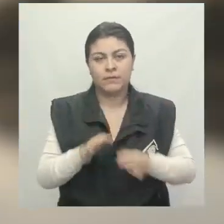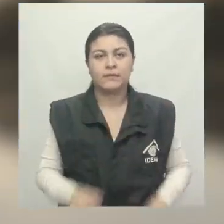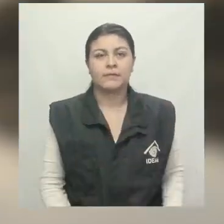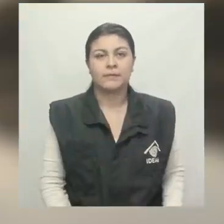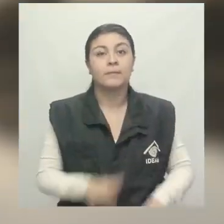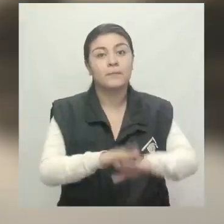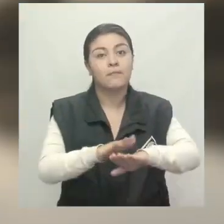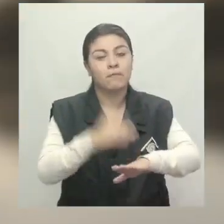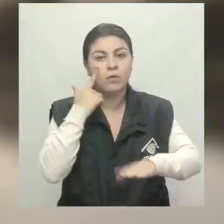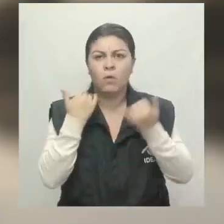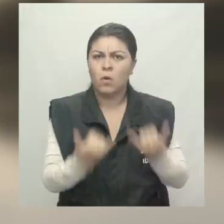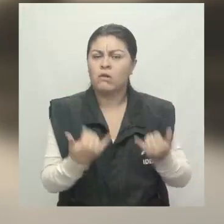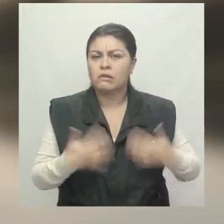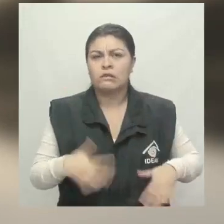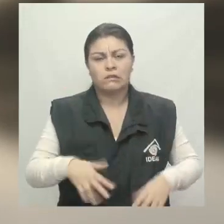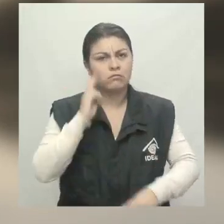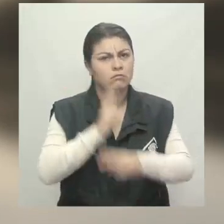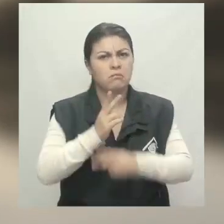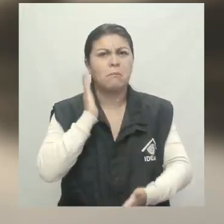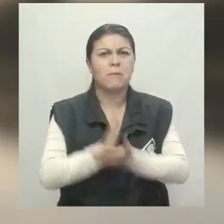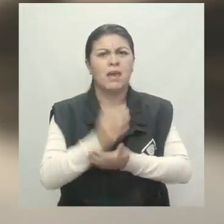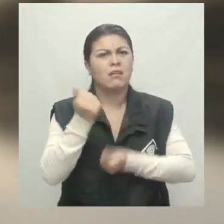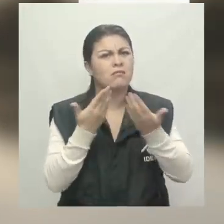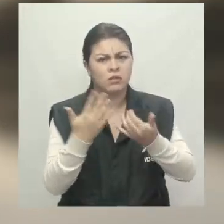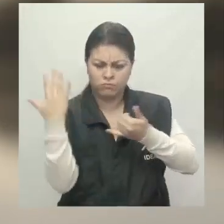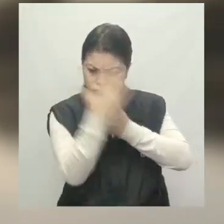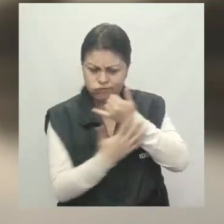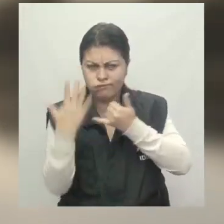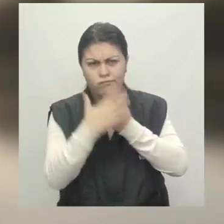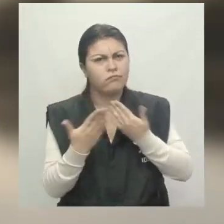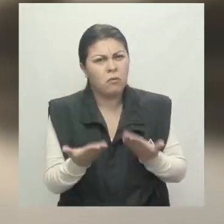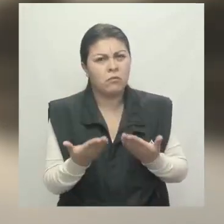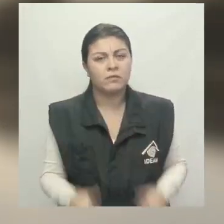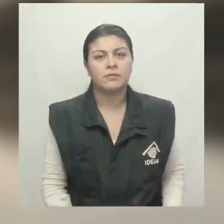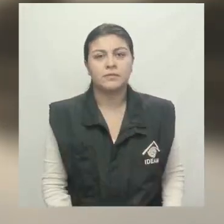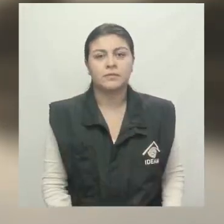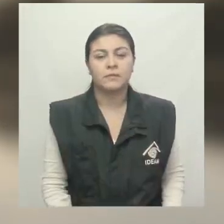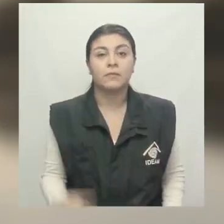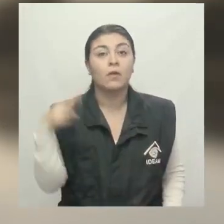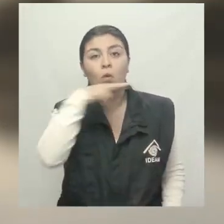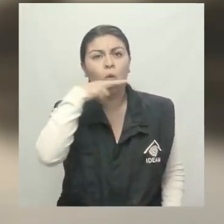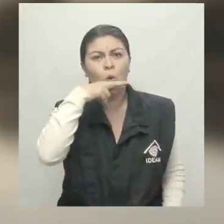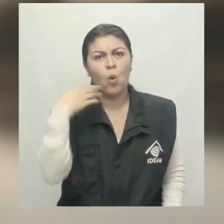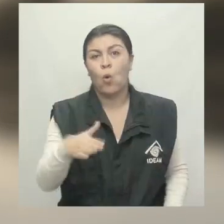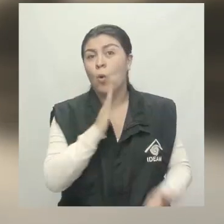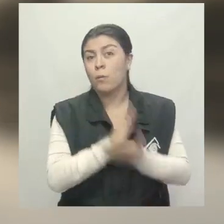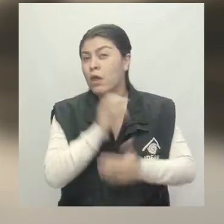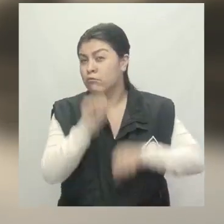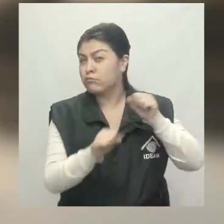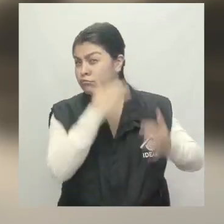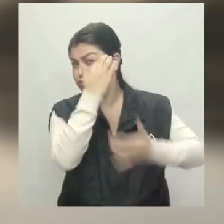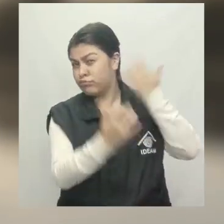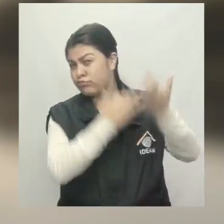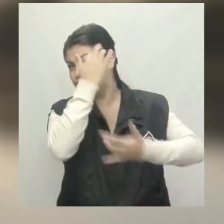Ahora, mucha atención a las principales alertas para hoy a nivel nacional. Alerta roja por alta posibilidad de incendios